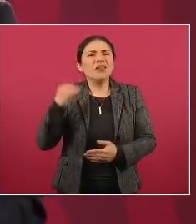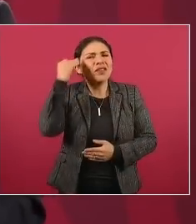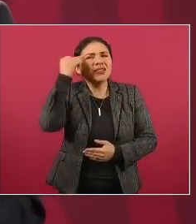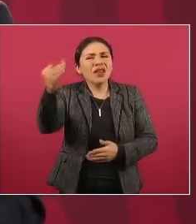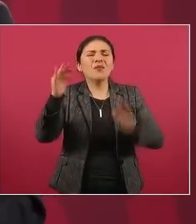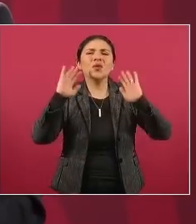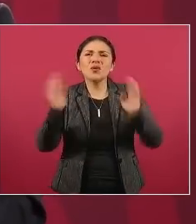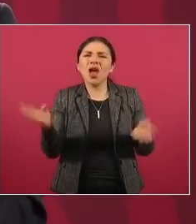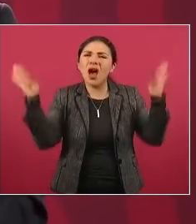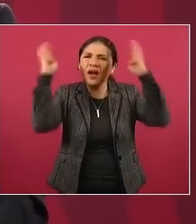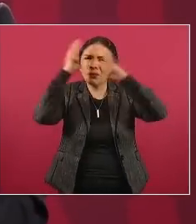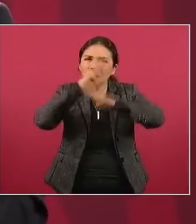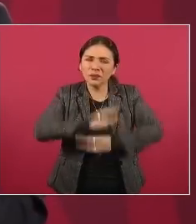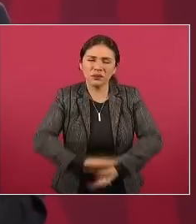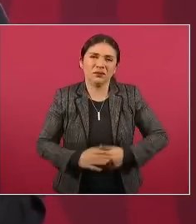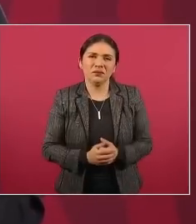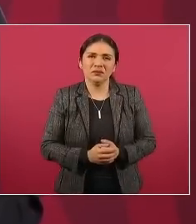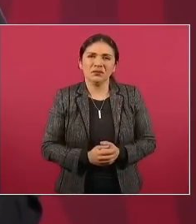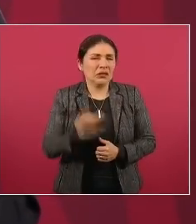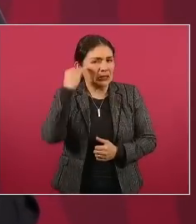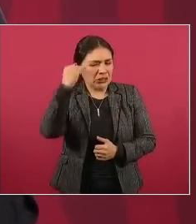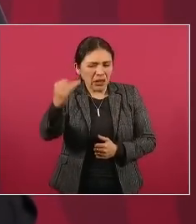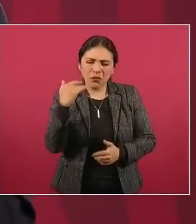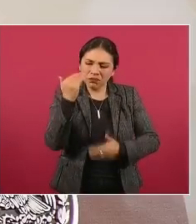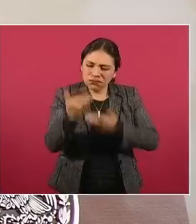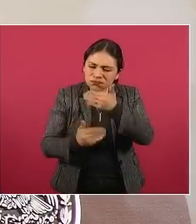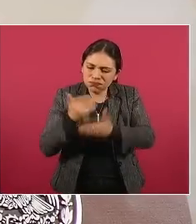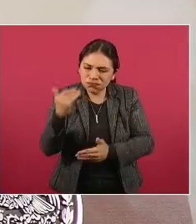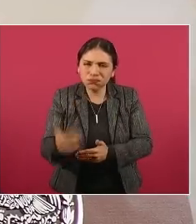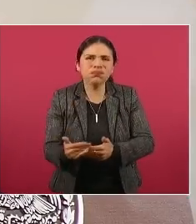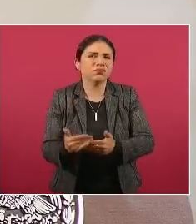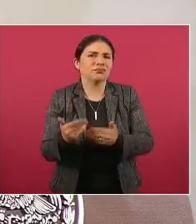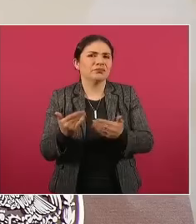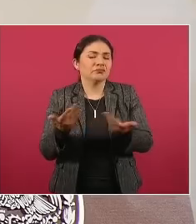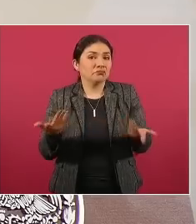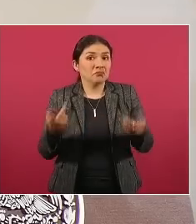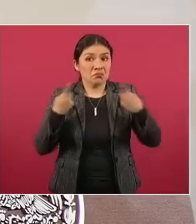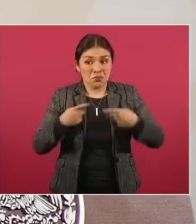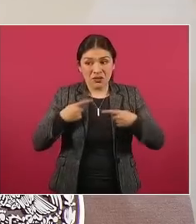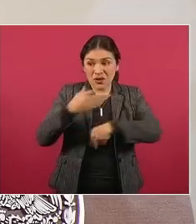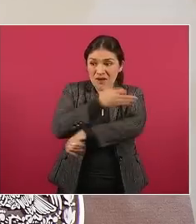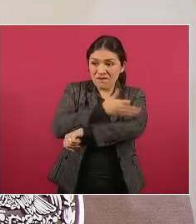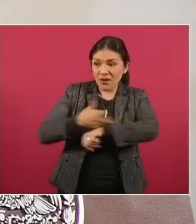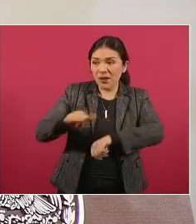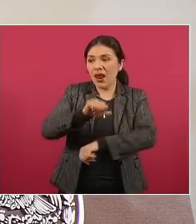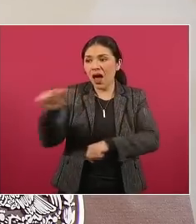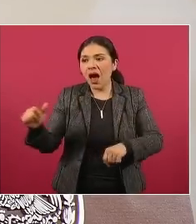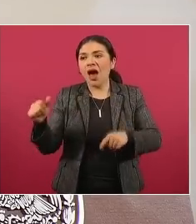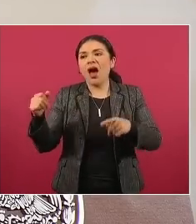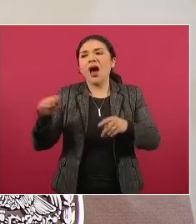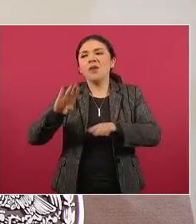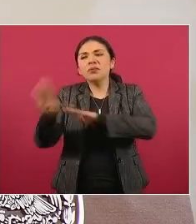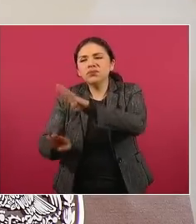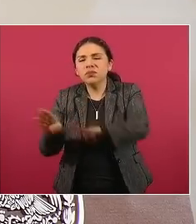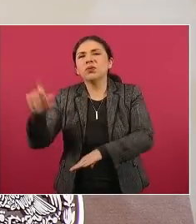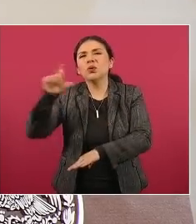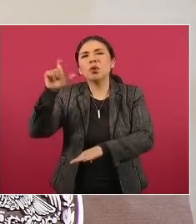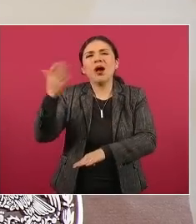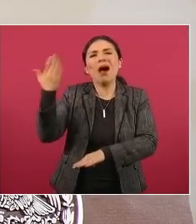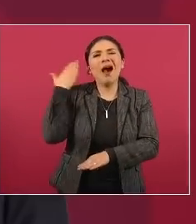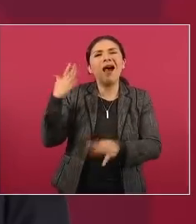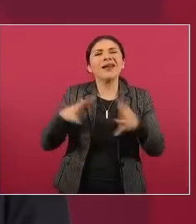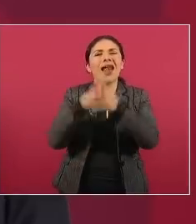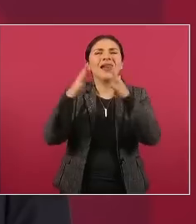depuración es más de hecho el pendejo que está como secretario de la defensa nacional era el